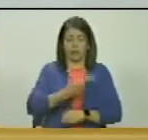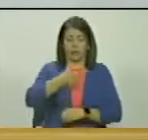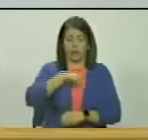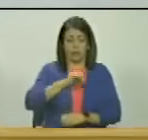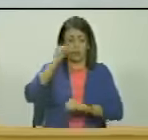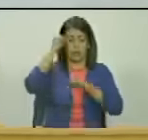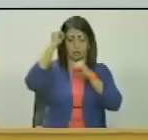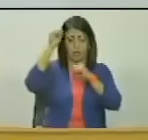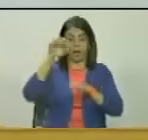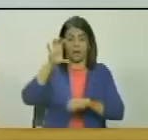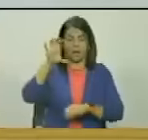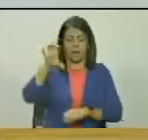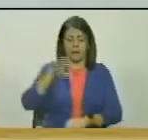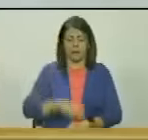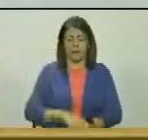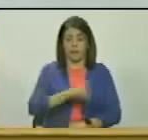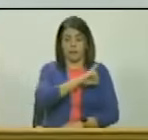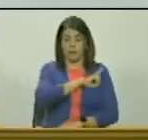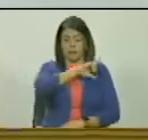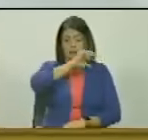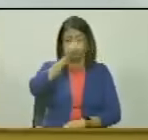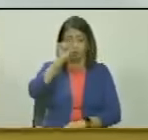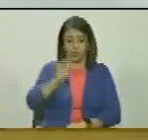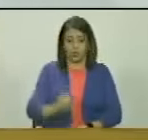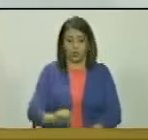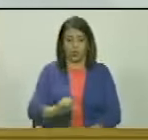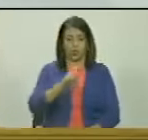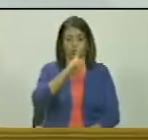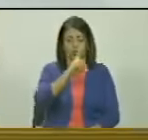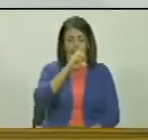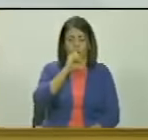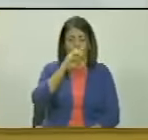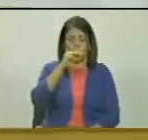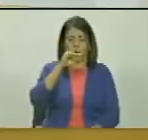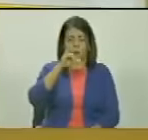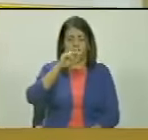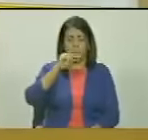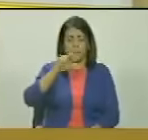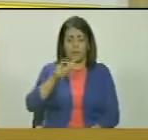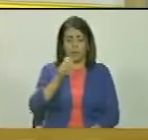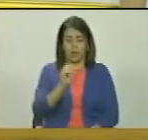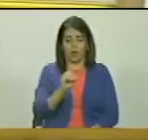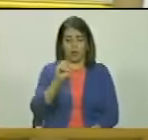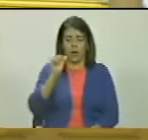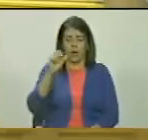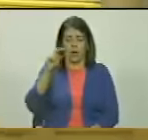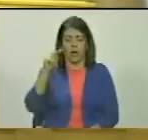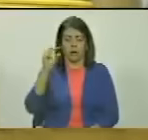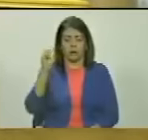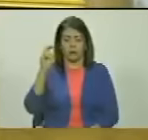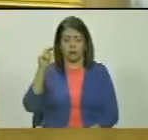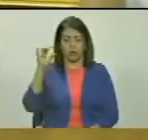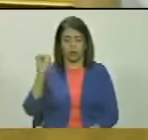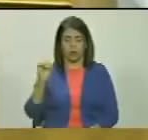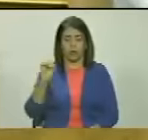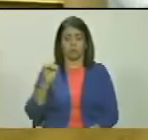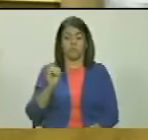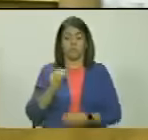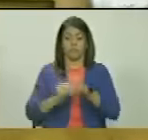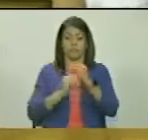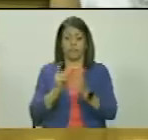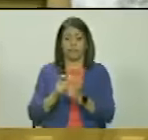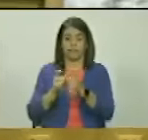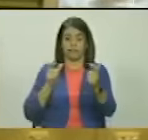nuestro héroe de la patria, el general del sur, Domingo Antonio Sifontes, en su tránsito